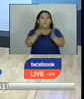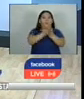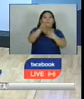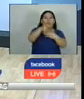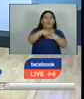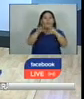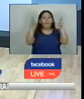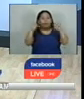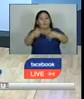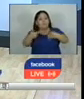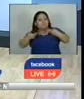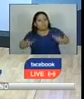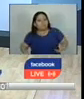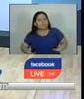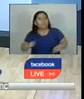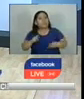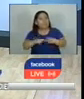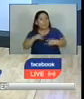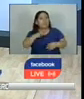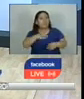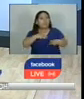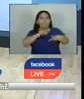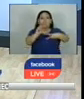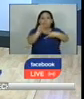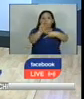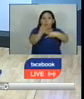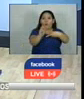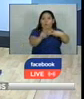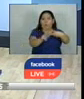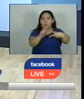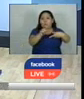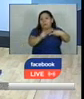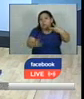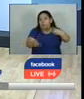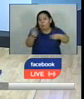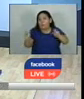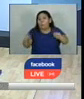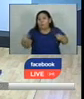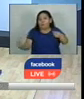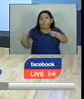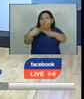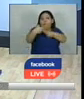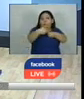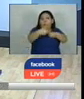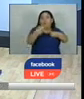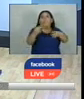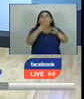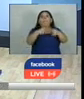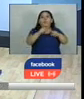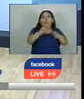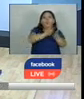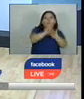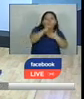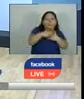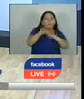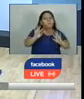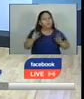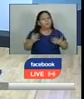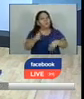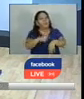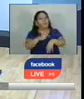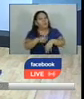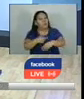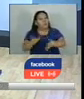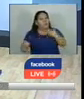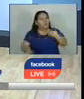One y el Parol Humanitario incluso han abierto la posibilidad de más cupos para que esta situación pueda agilizarse en las próximas horas y tener